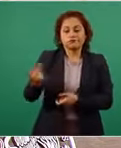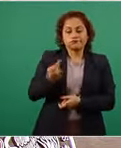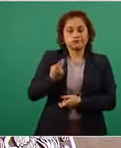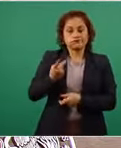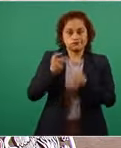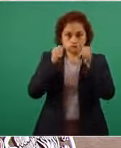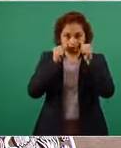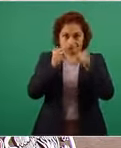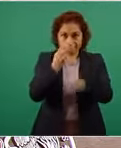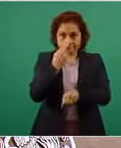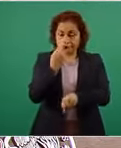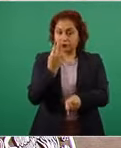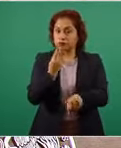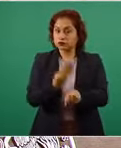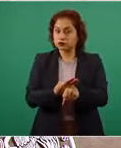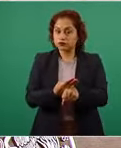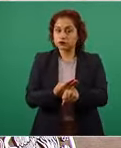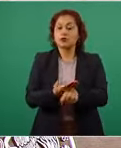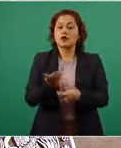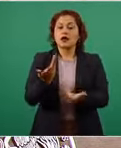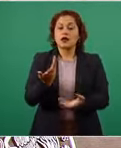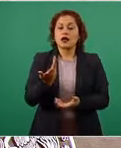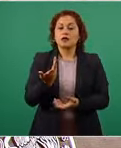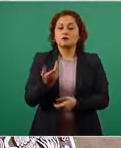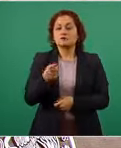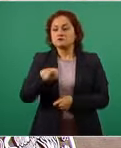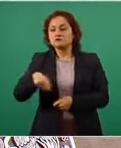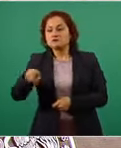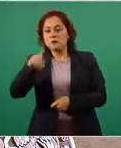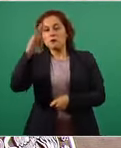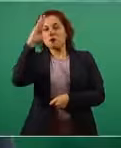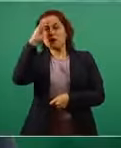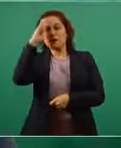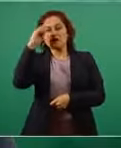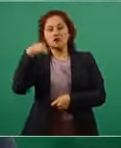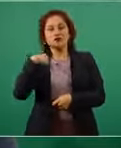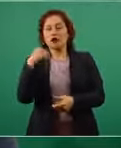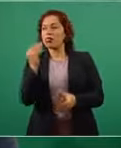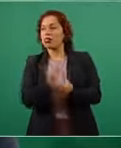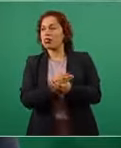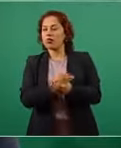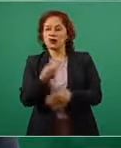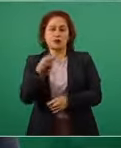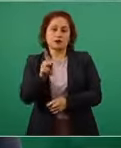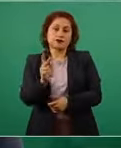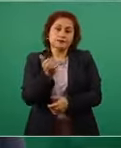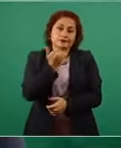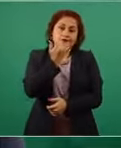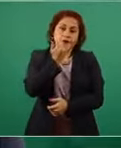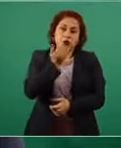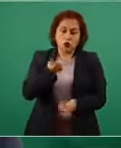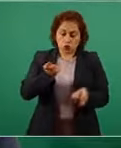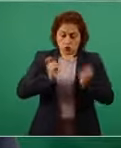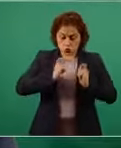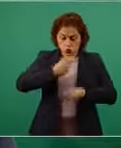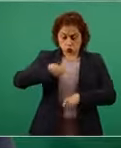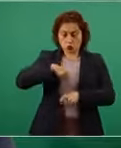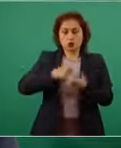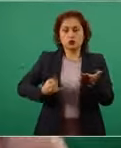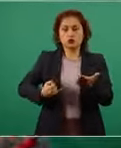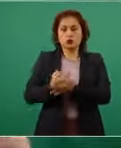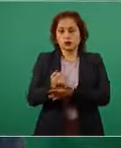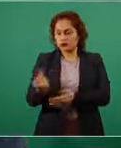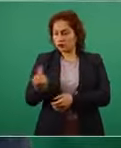tiene opinión y seguramente la escucho pero es una decisión mía nosotros estamos tratando de encontrar un acuerdo